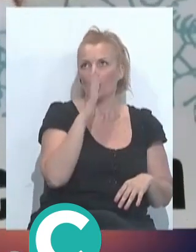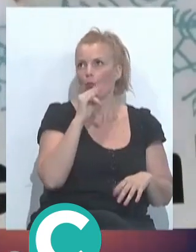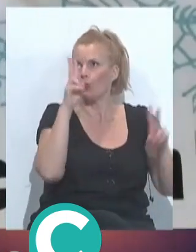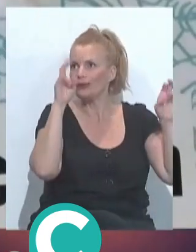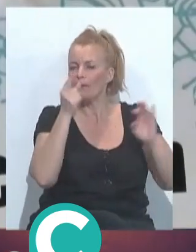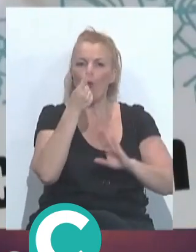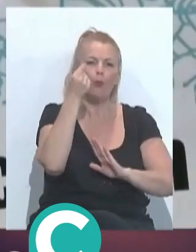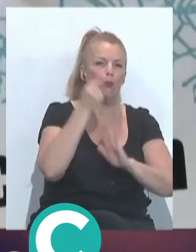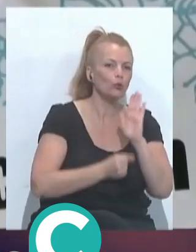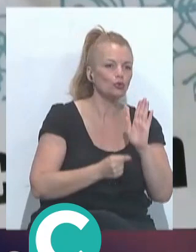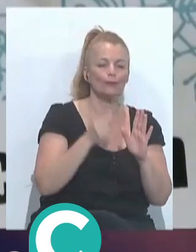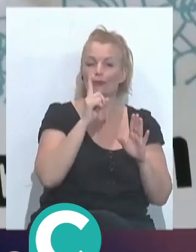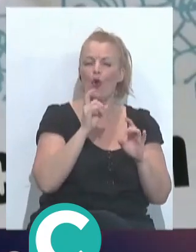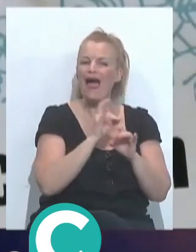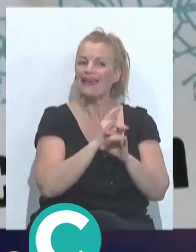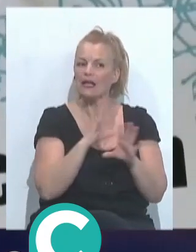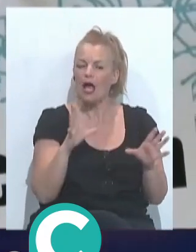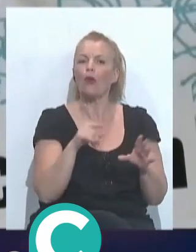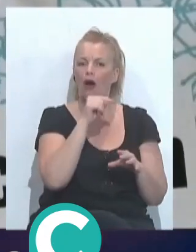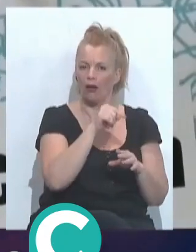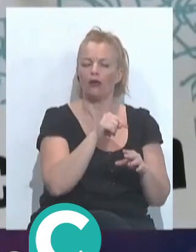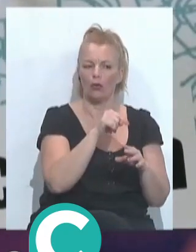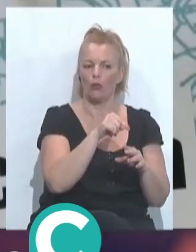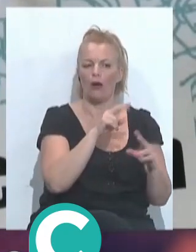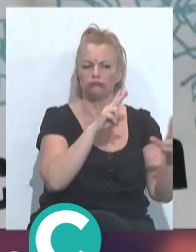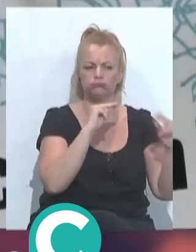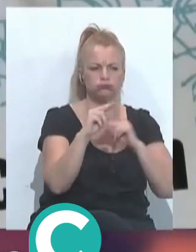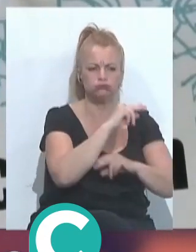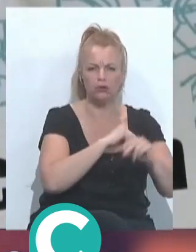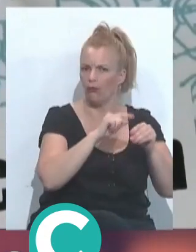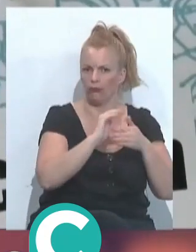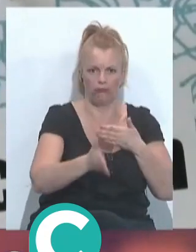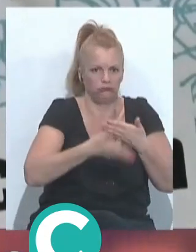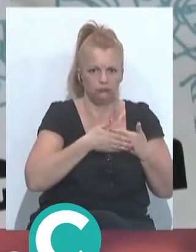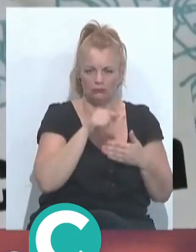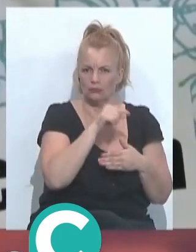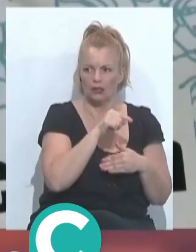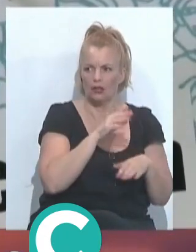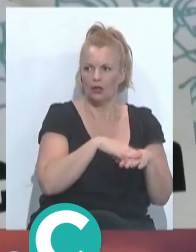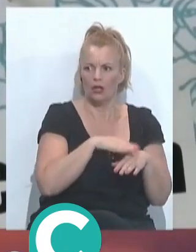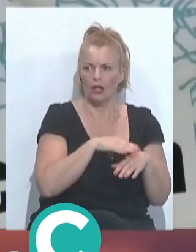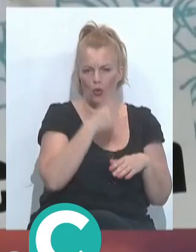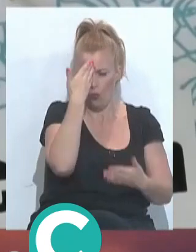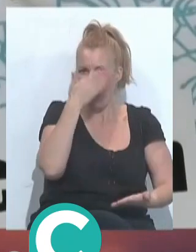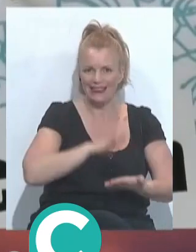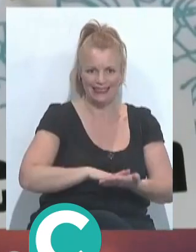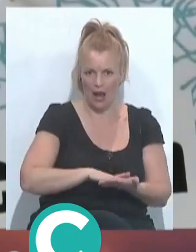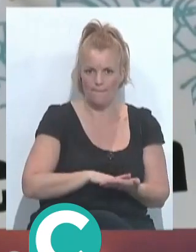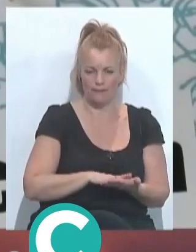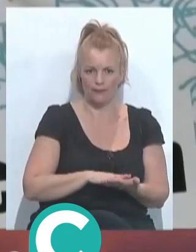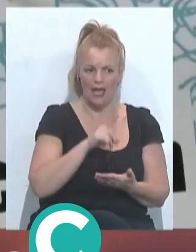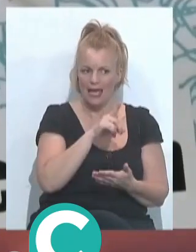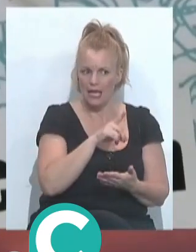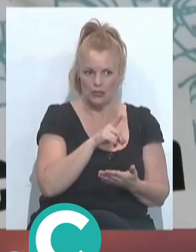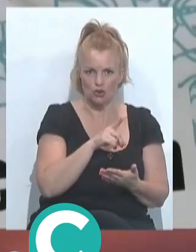algún punto, o que no habíamos visto claro. Pero después allí se cerraba, entraba ya, digamos, lo que el ordenador ya era un acta. O sea, que eso era